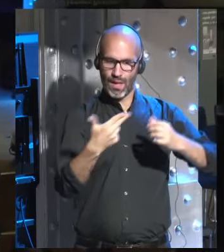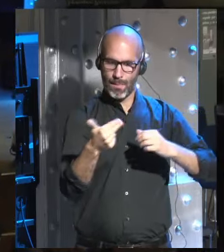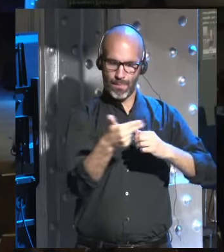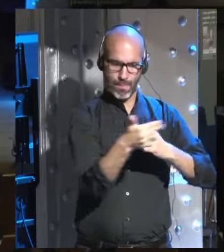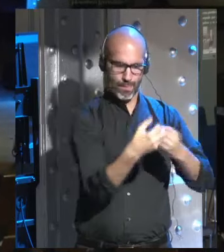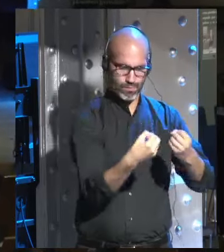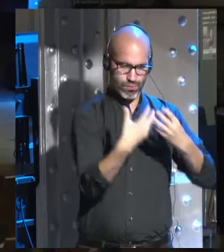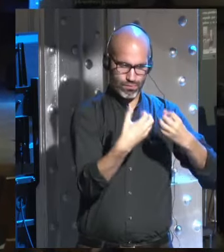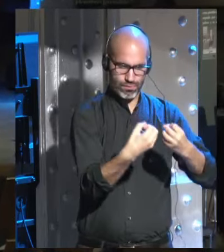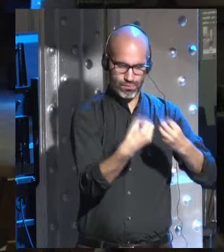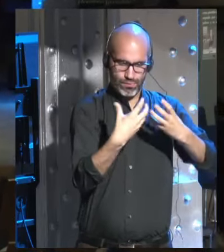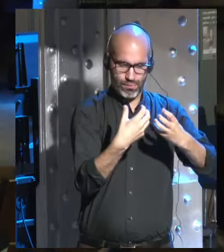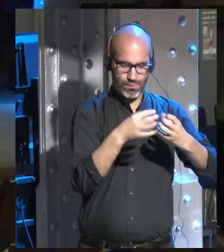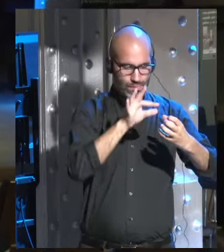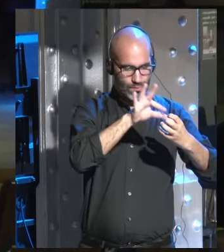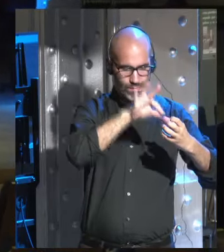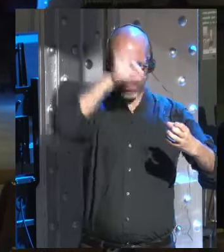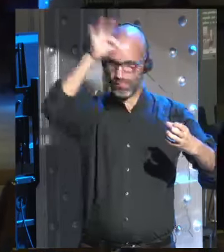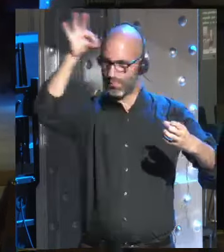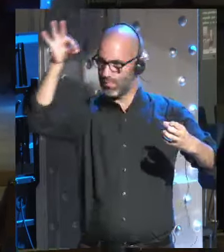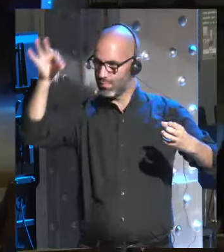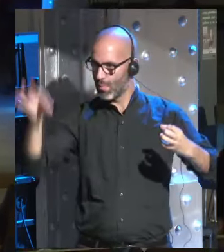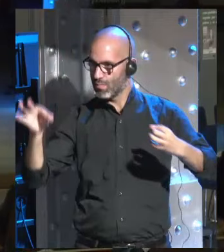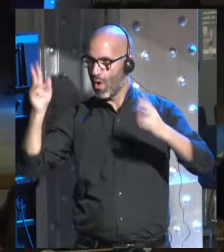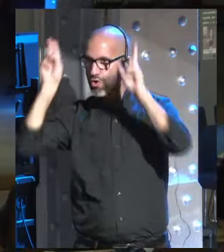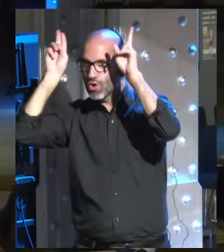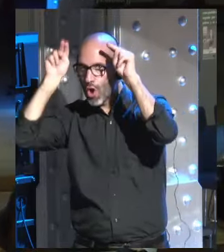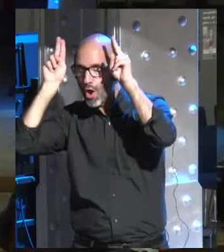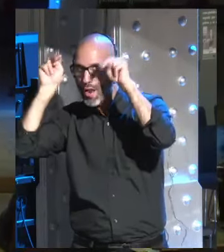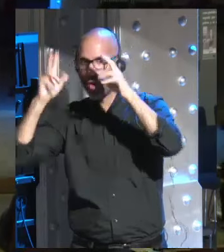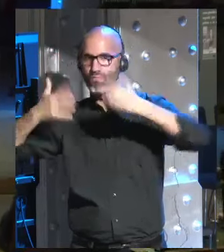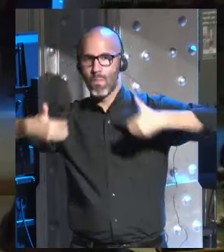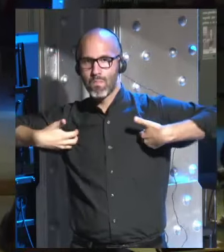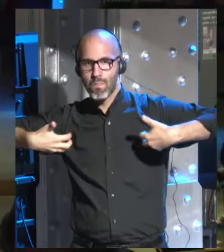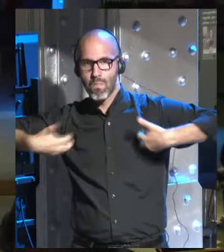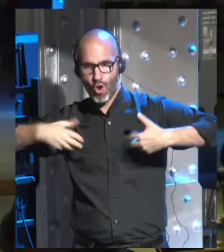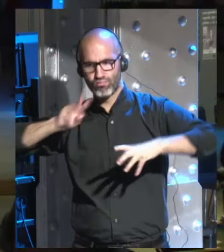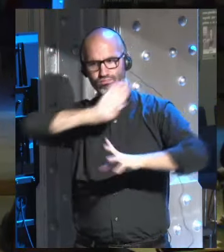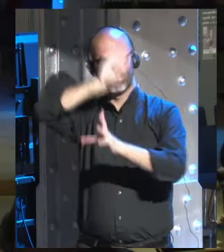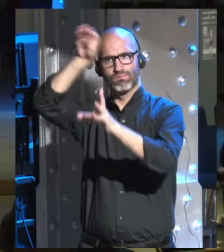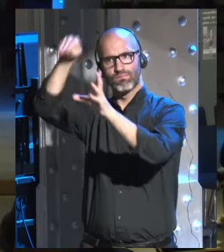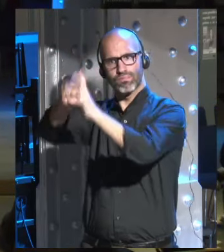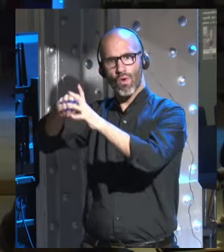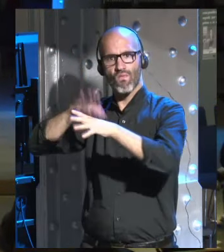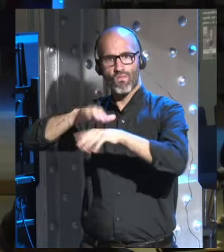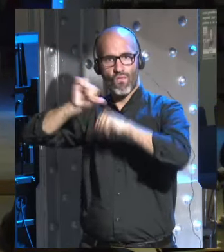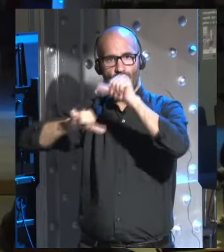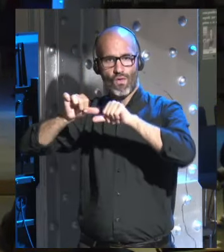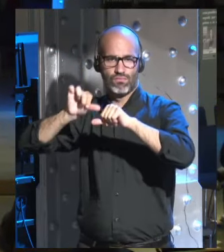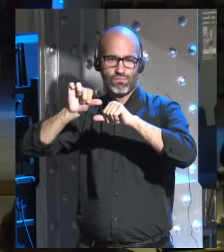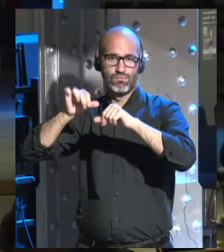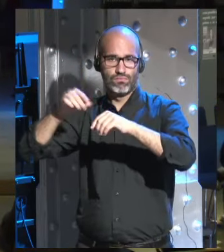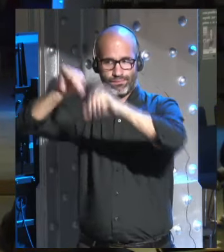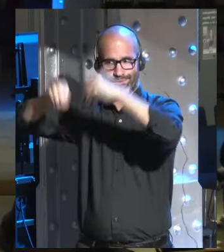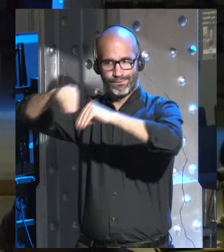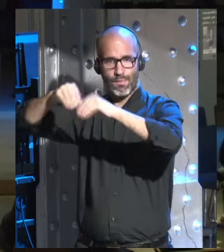de una medusa para implantarlo en el ADN de conejos, de monos, eso se hace de forma rudinaria por todo tipo de